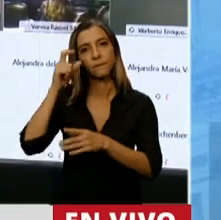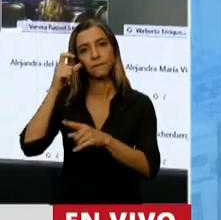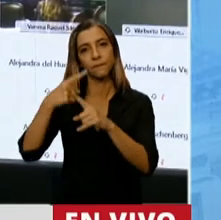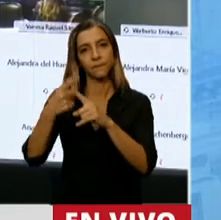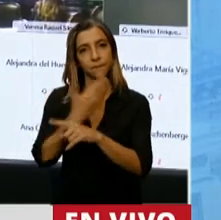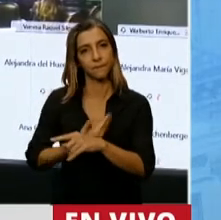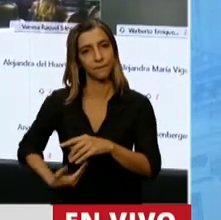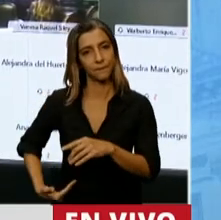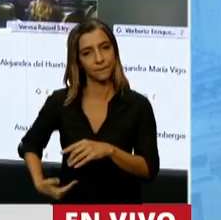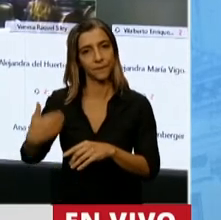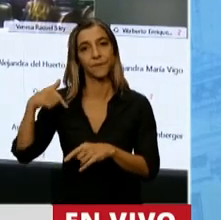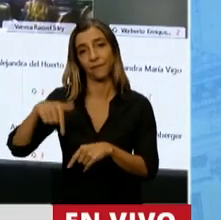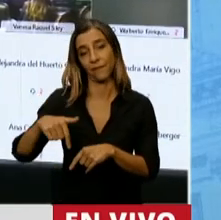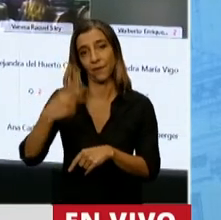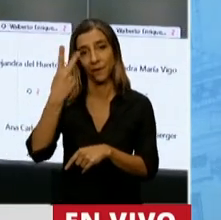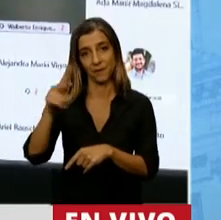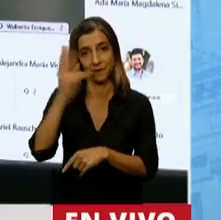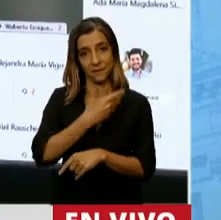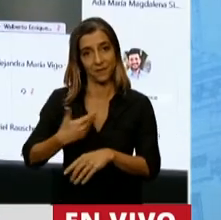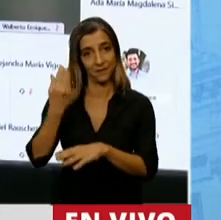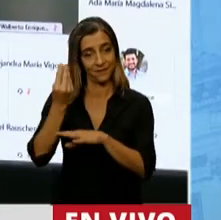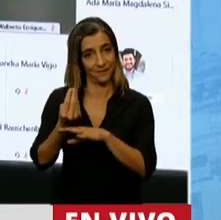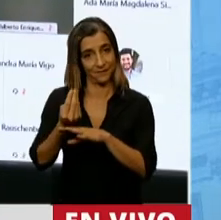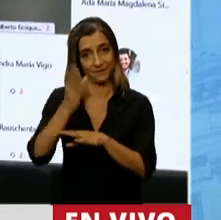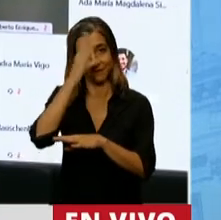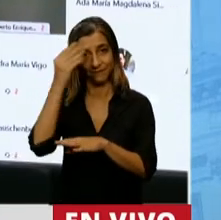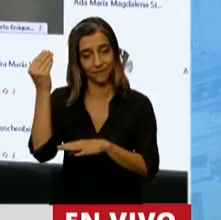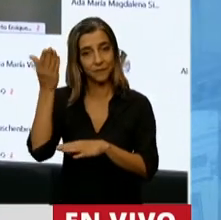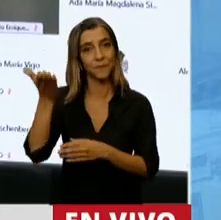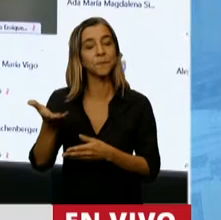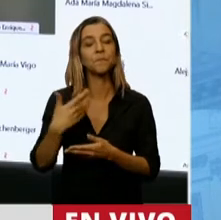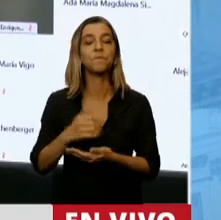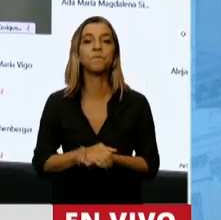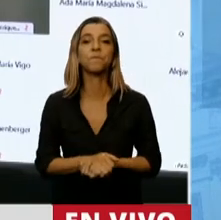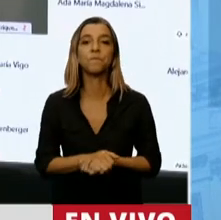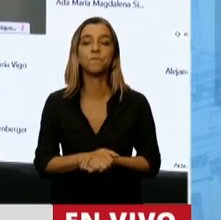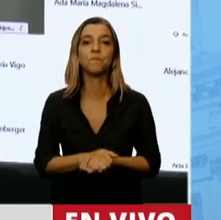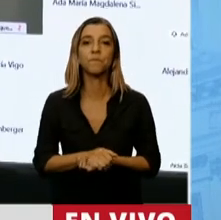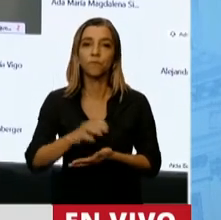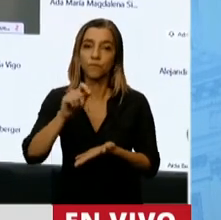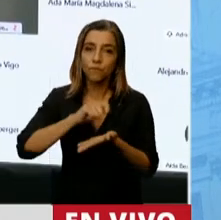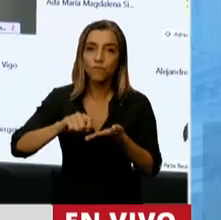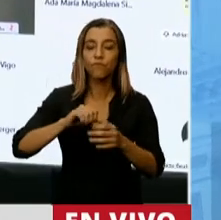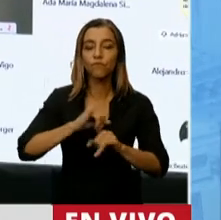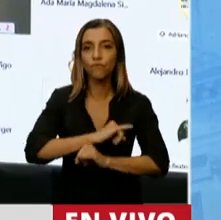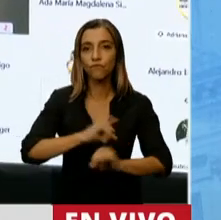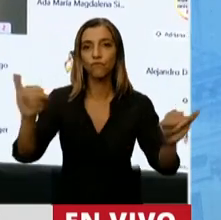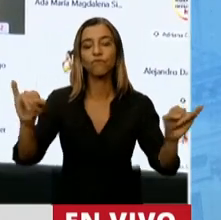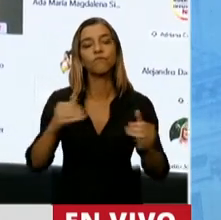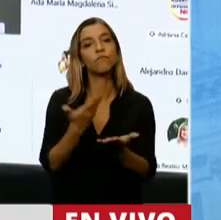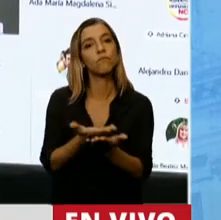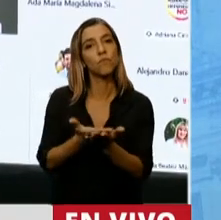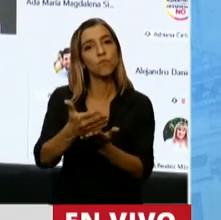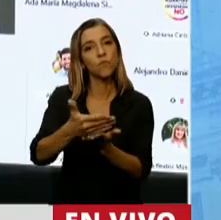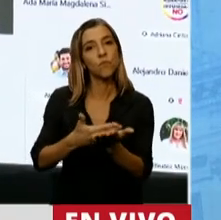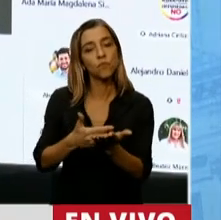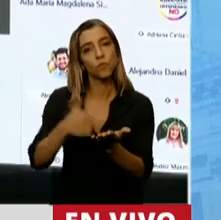vicepresidenta de la Nación, Cristina Fernández de Kirchner, donde allí propone un